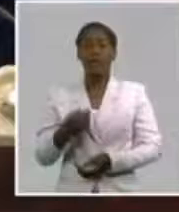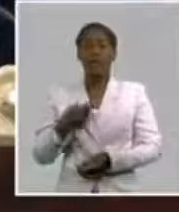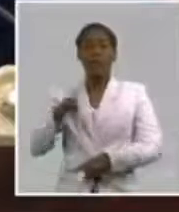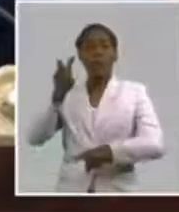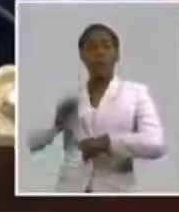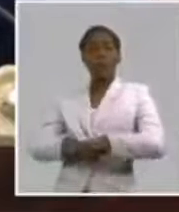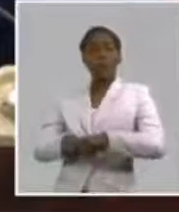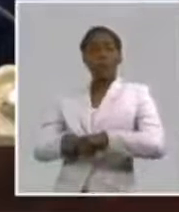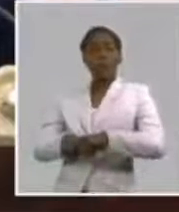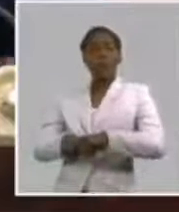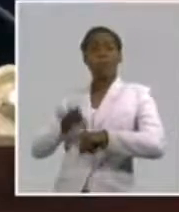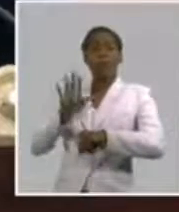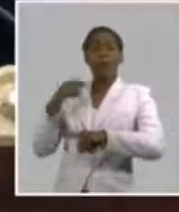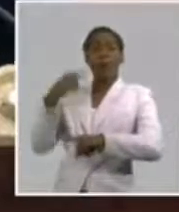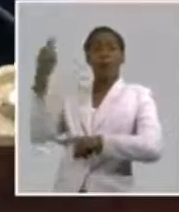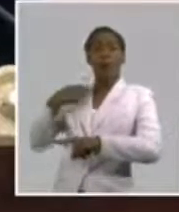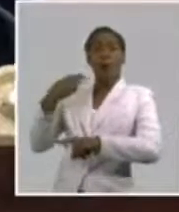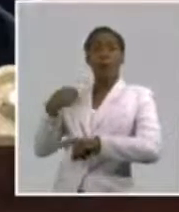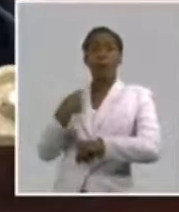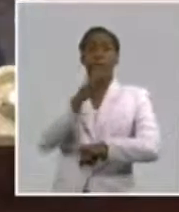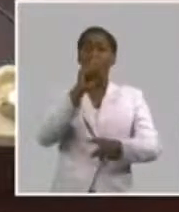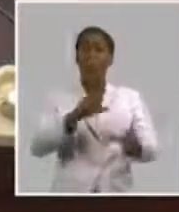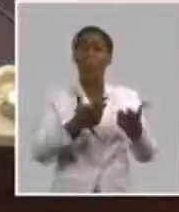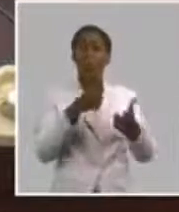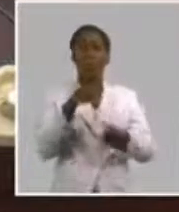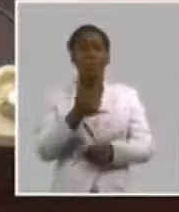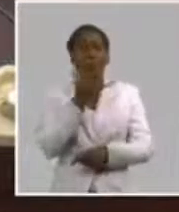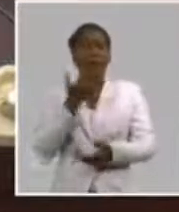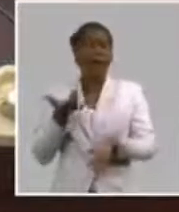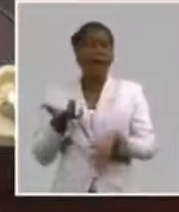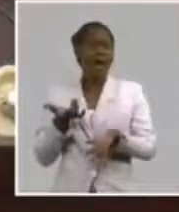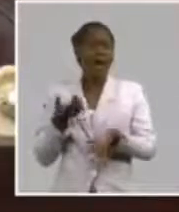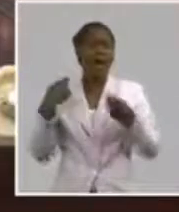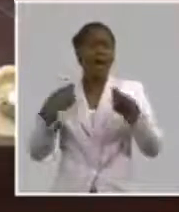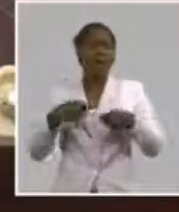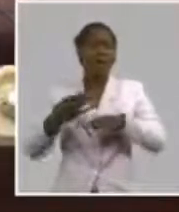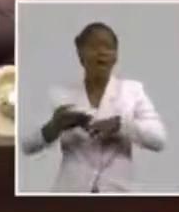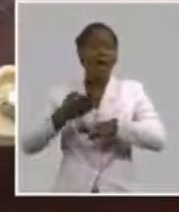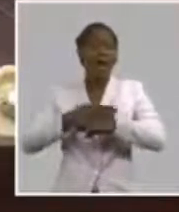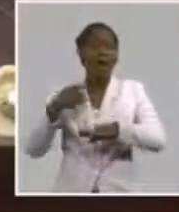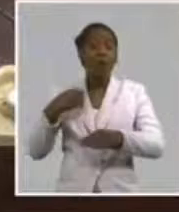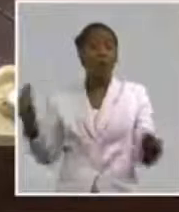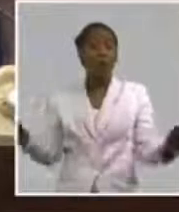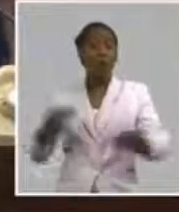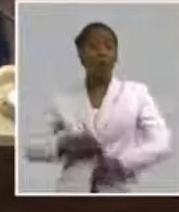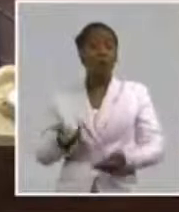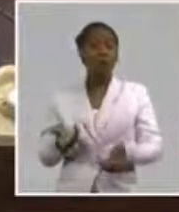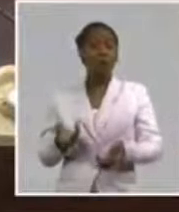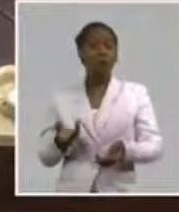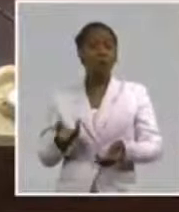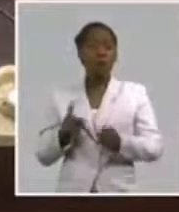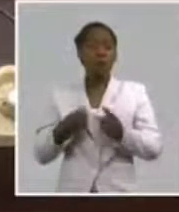Ese no es ni líder ni escuadro. Es un cumple tarea. Es un cumple tarea un empleado.